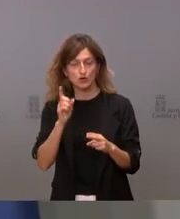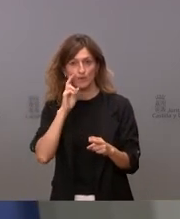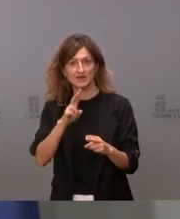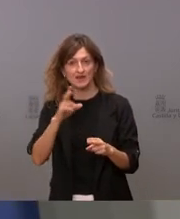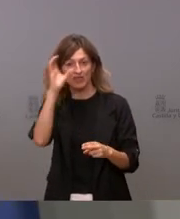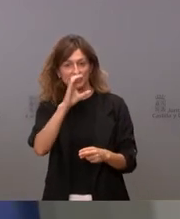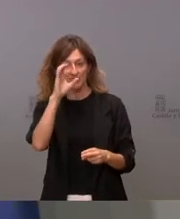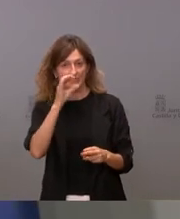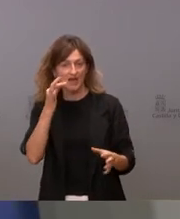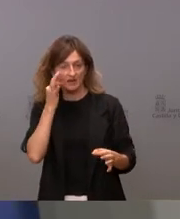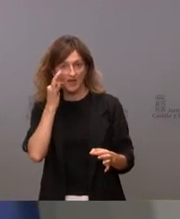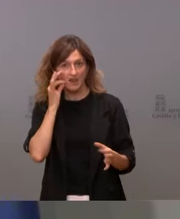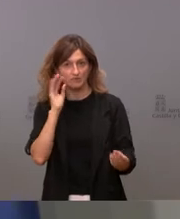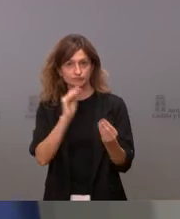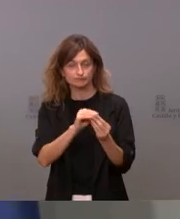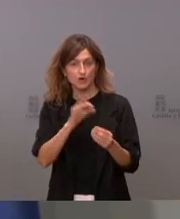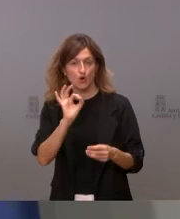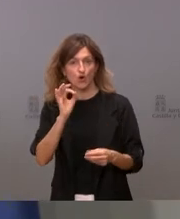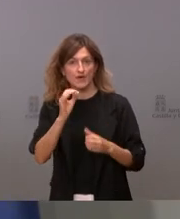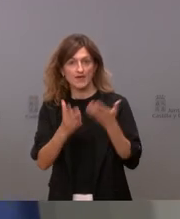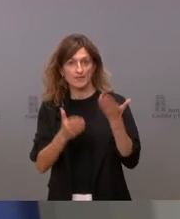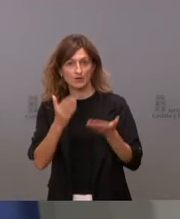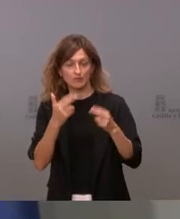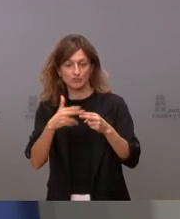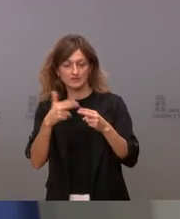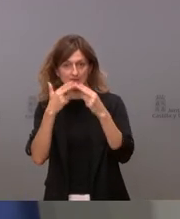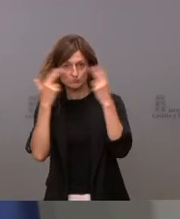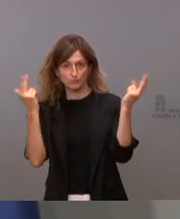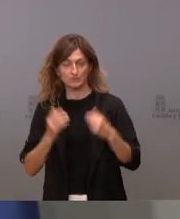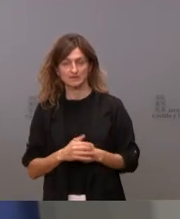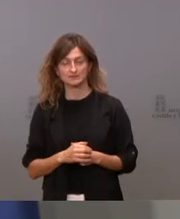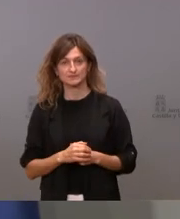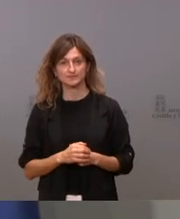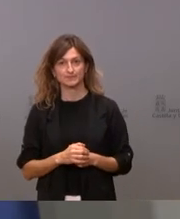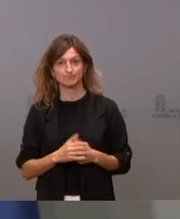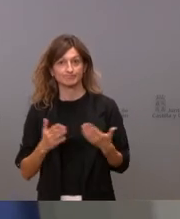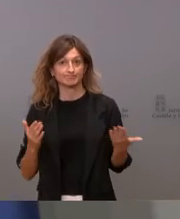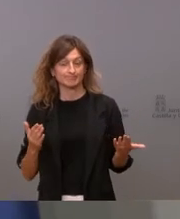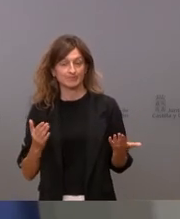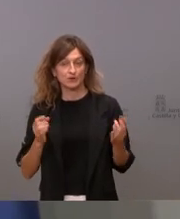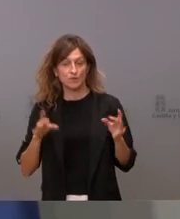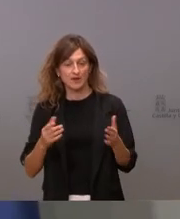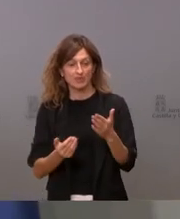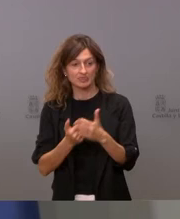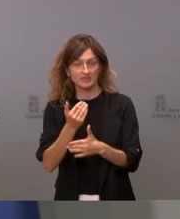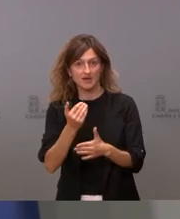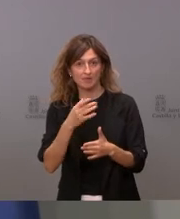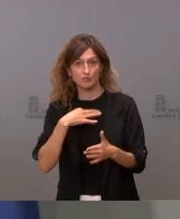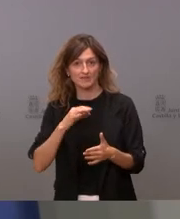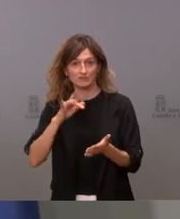científica o de la evaluación de las políticas públicas pero bueno igual ese día estamos en otro país